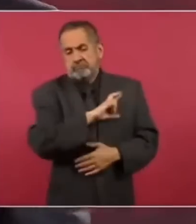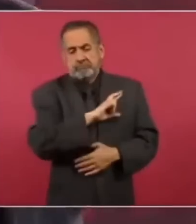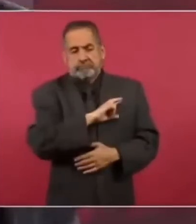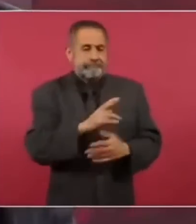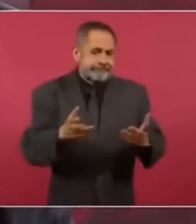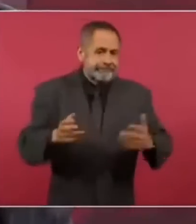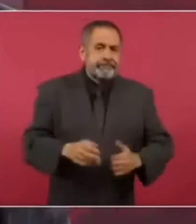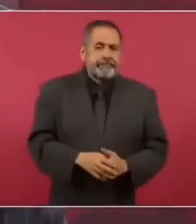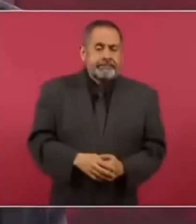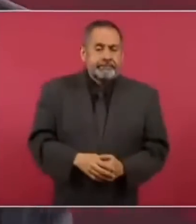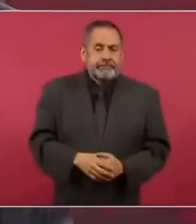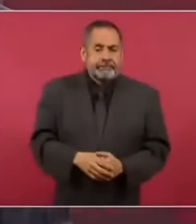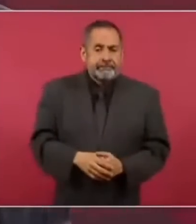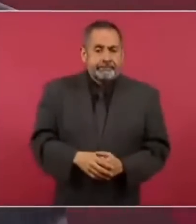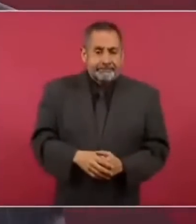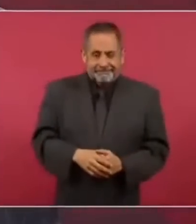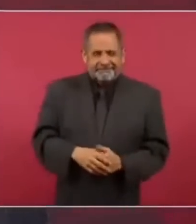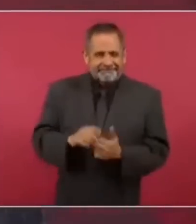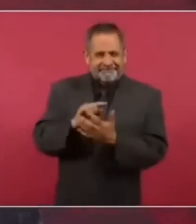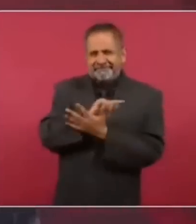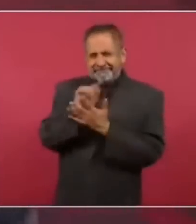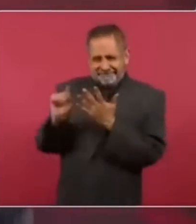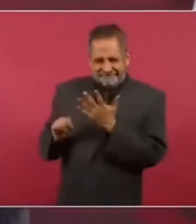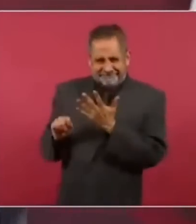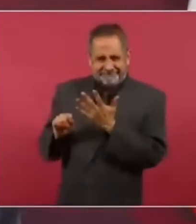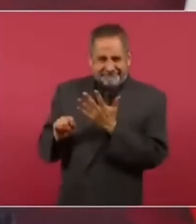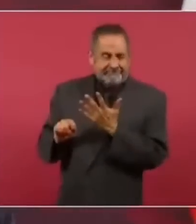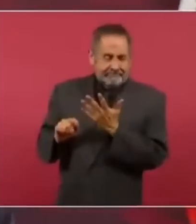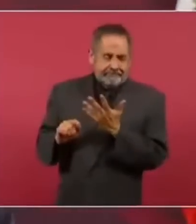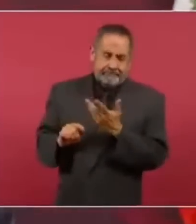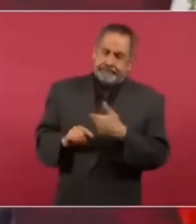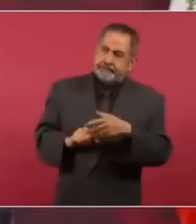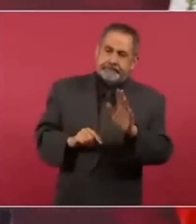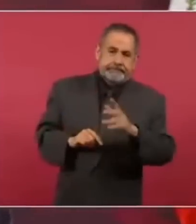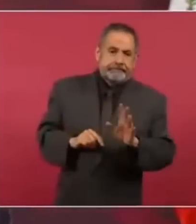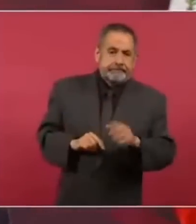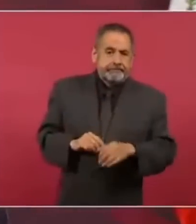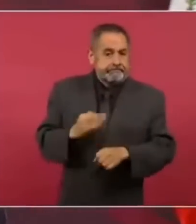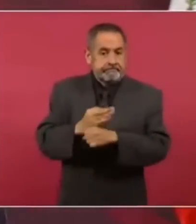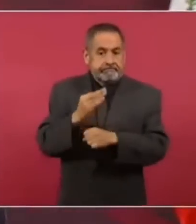Entonces, todo eso afortunadamente